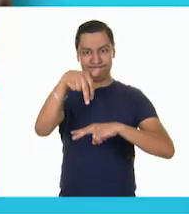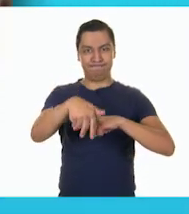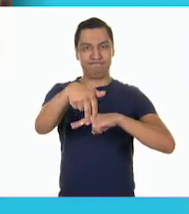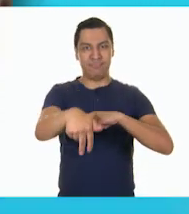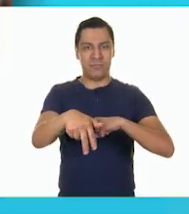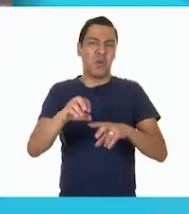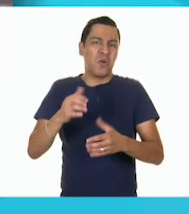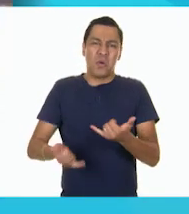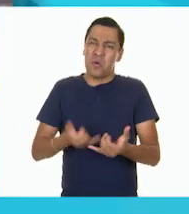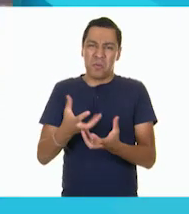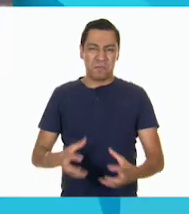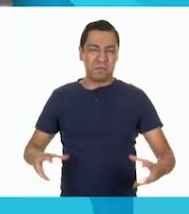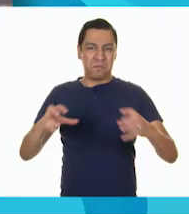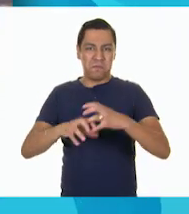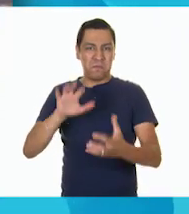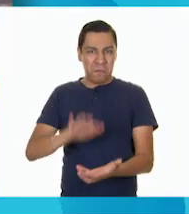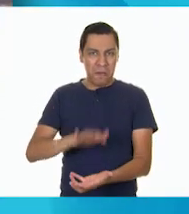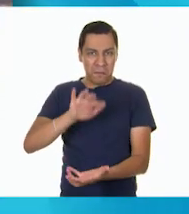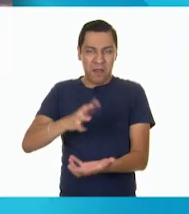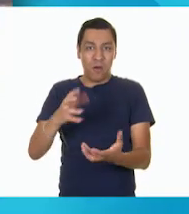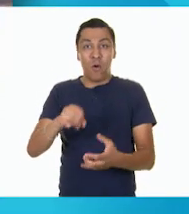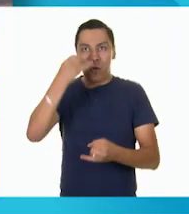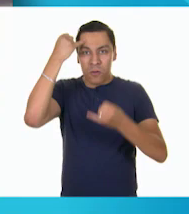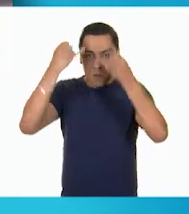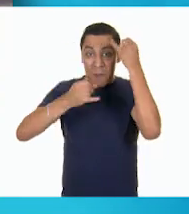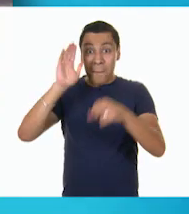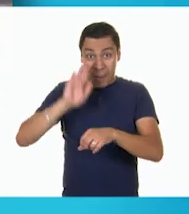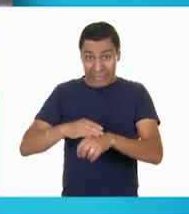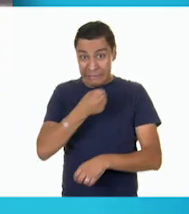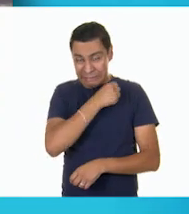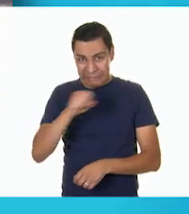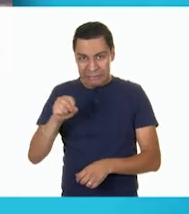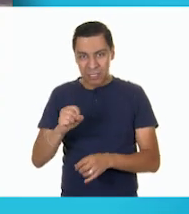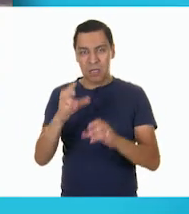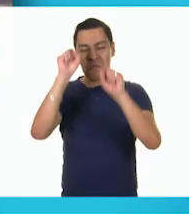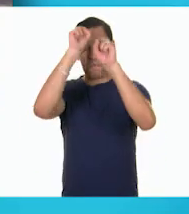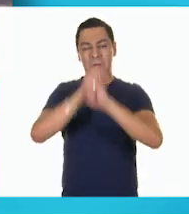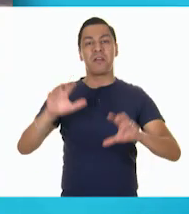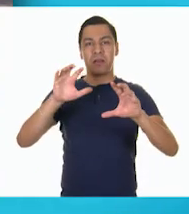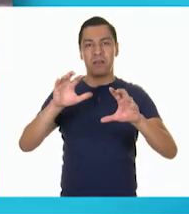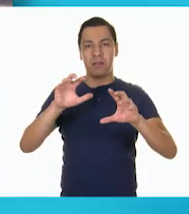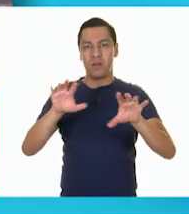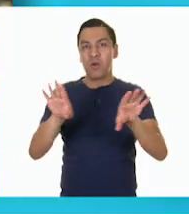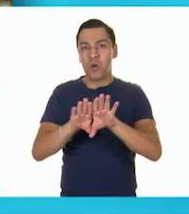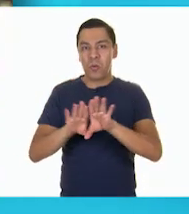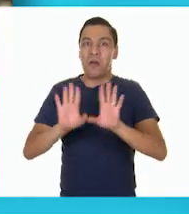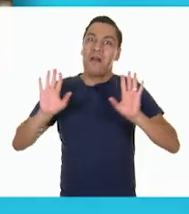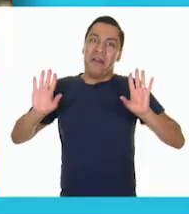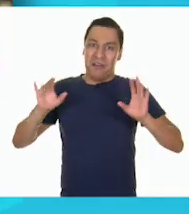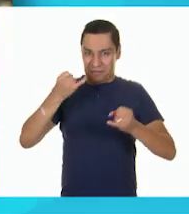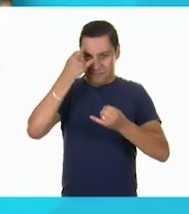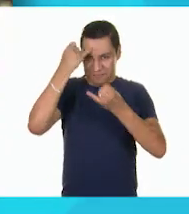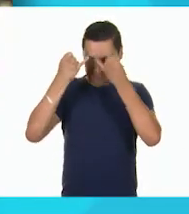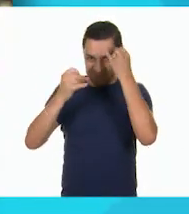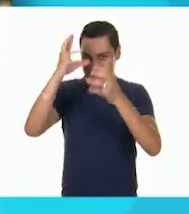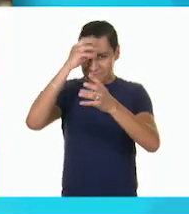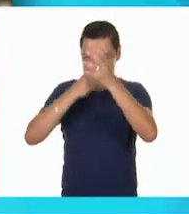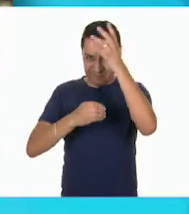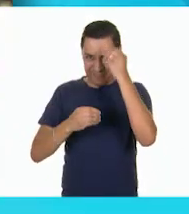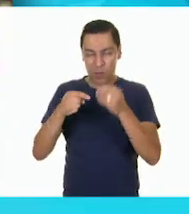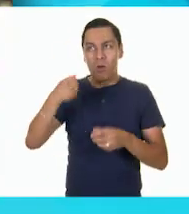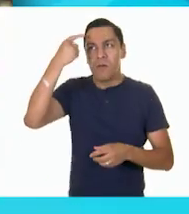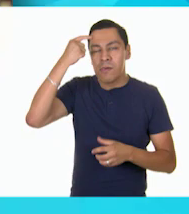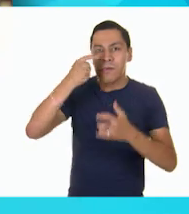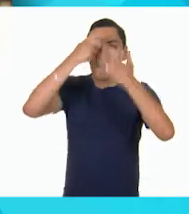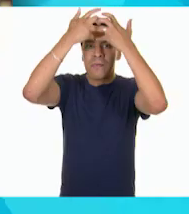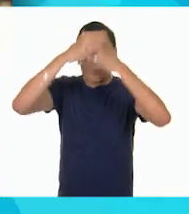pelota o con un balón. Si eres alguien muy creativo, puedes aprender a hacer magia. Eso también es muy divertido. Si te gustan los juegos de habilidad